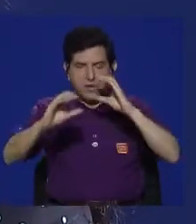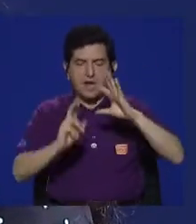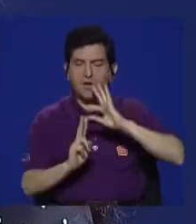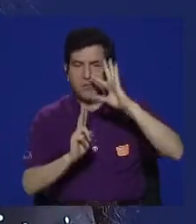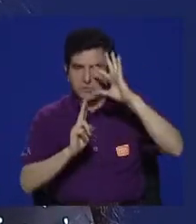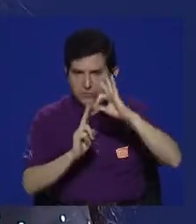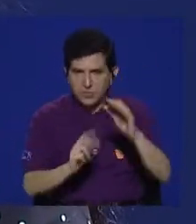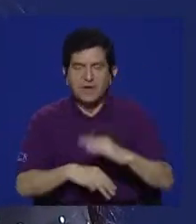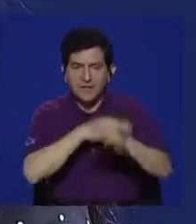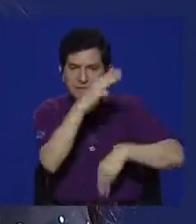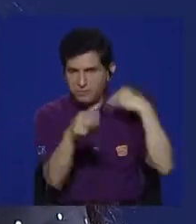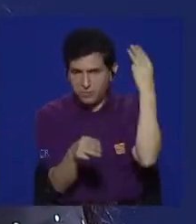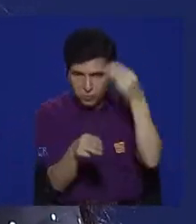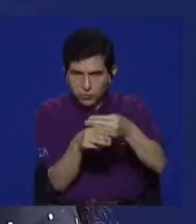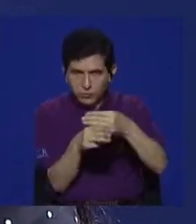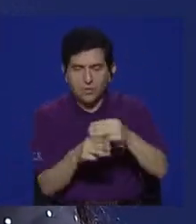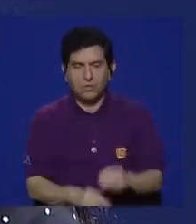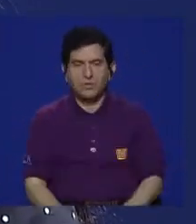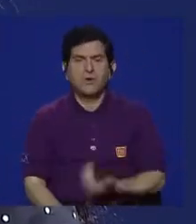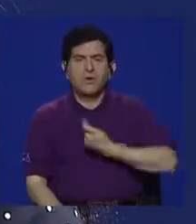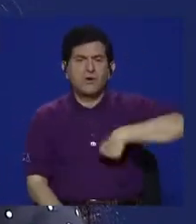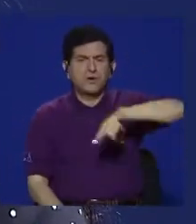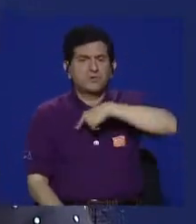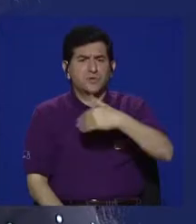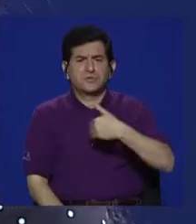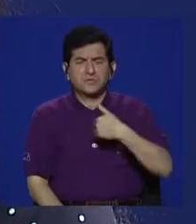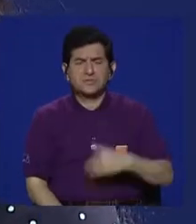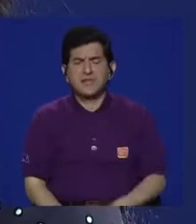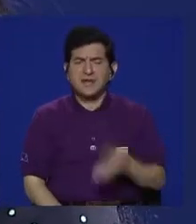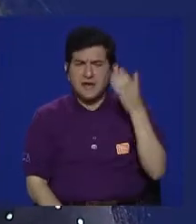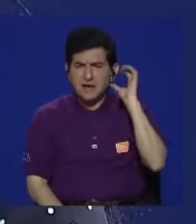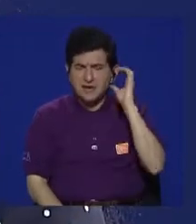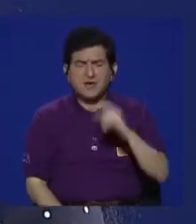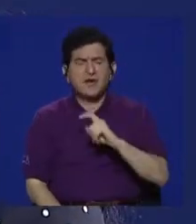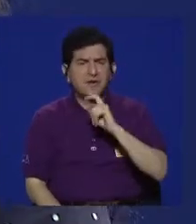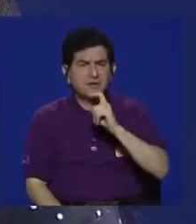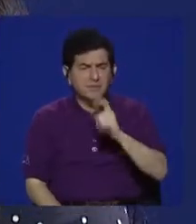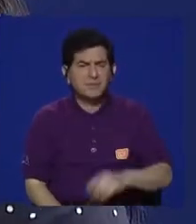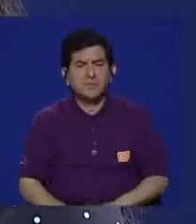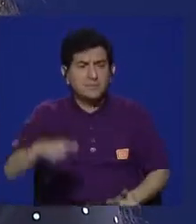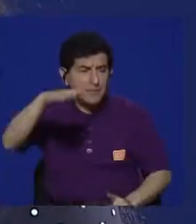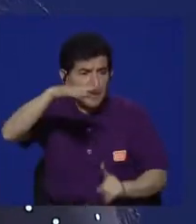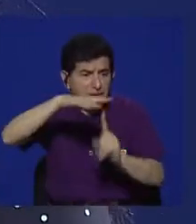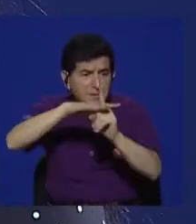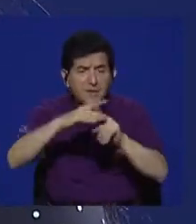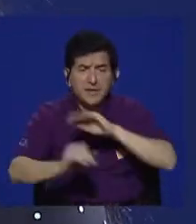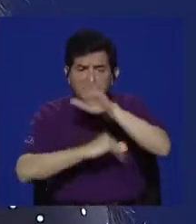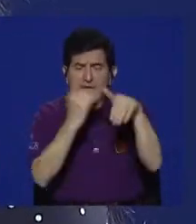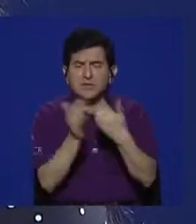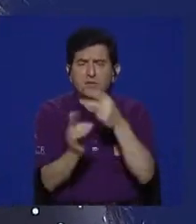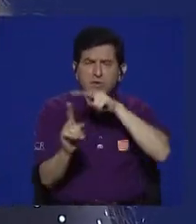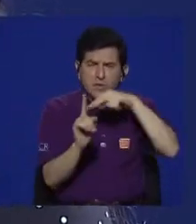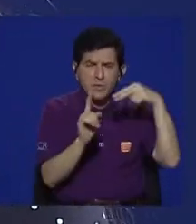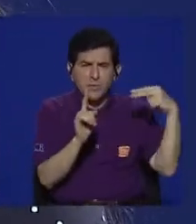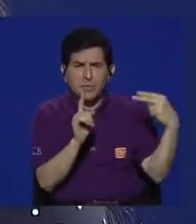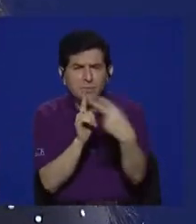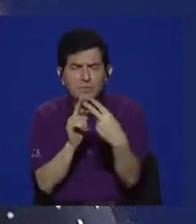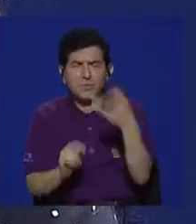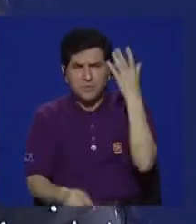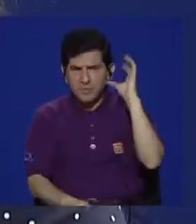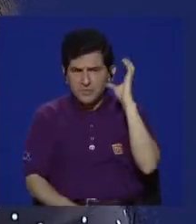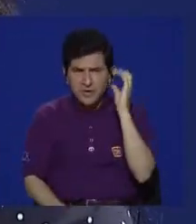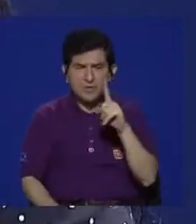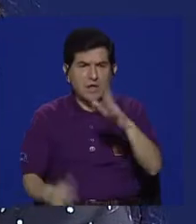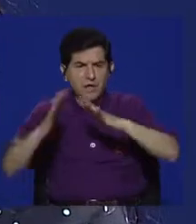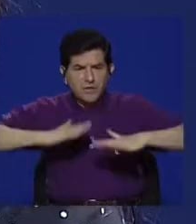la historia de la comunicación alternativa a nivel mundial, porque nosotros tenemos radios mineras, tenemos el surgimiento de toda una perspectiva